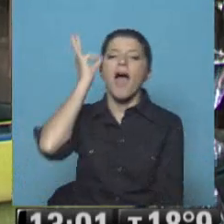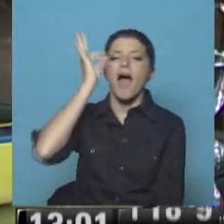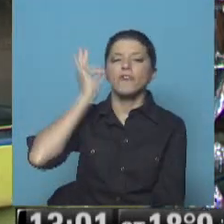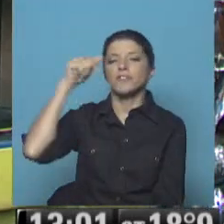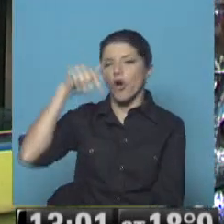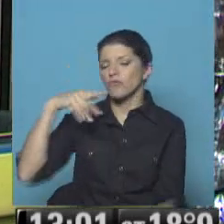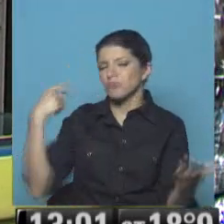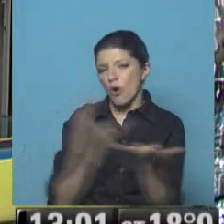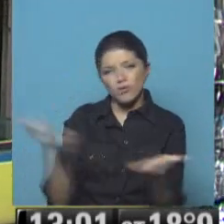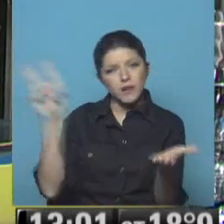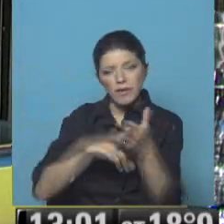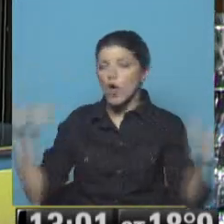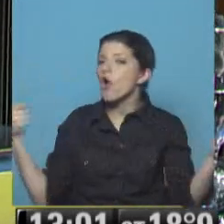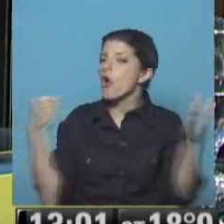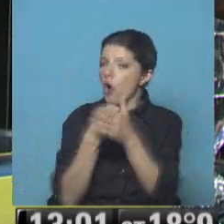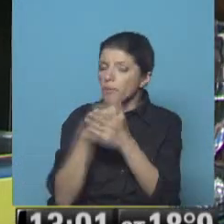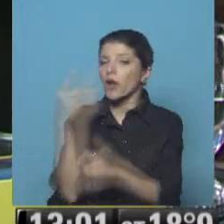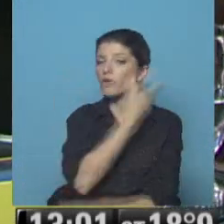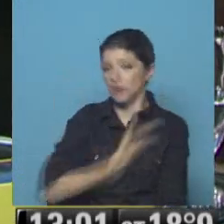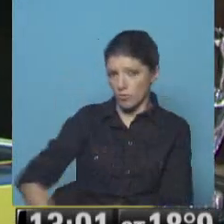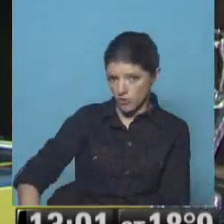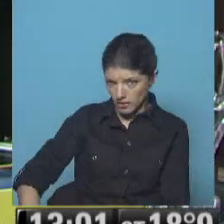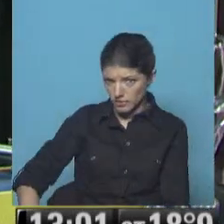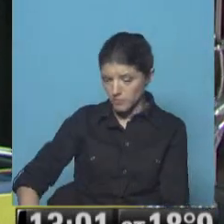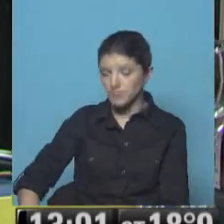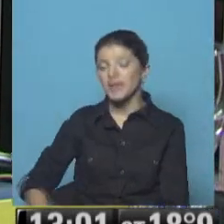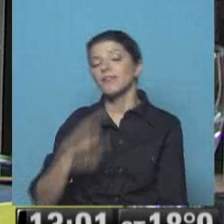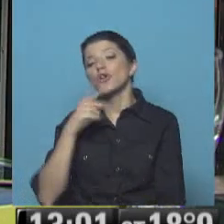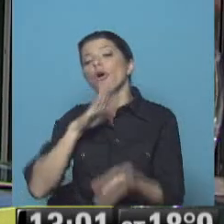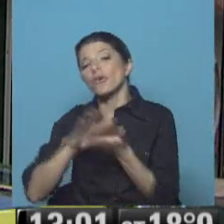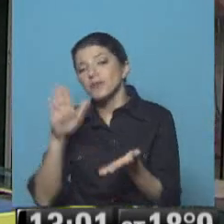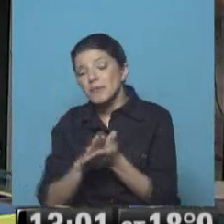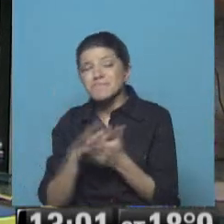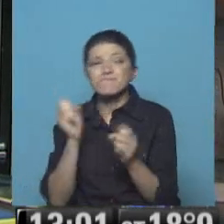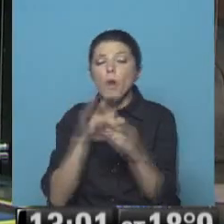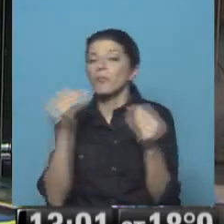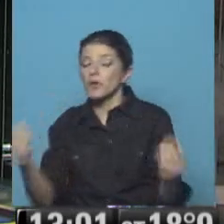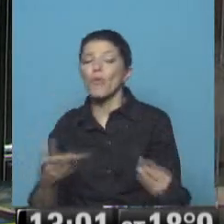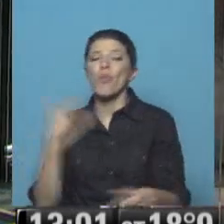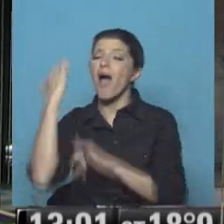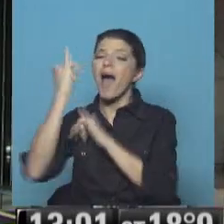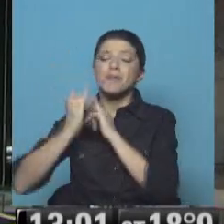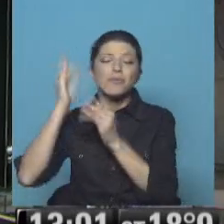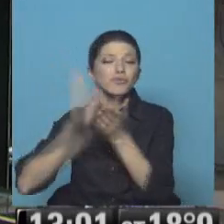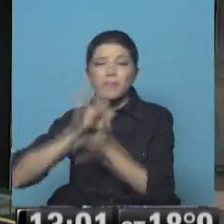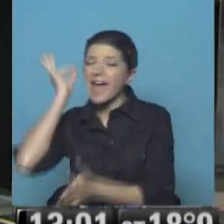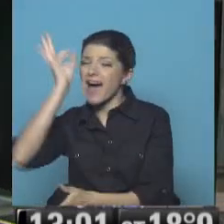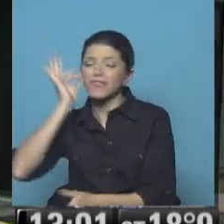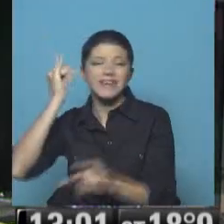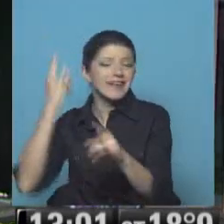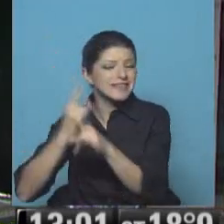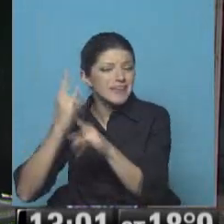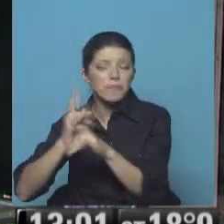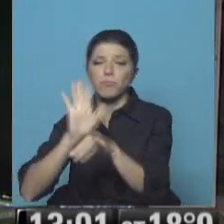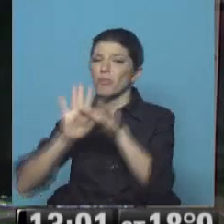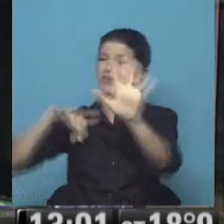otro golpe de Estado, en Burkina Faso esta vez, y digo lamentablemente hubo otra vez porque cada vez que hablamos de África está como ese ciclo de violencia,